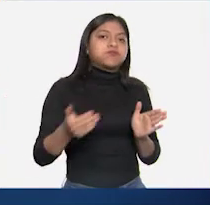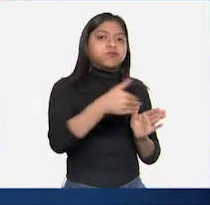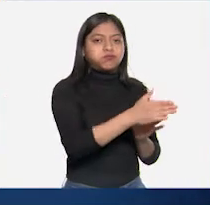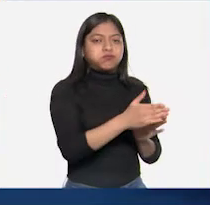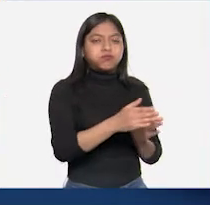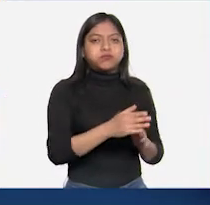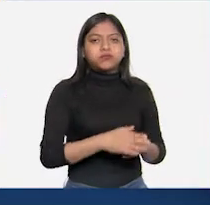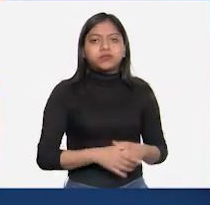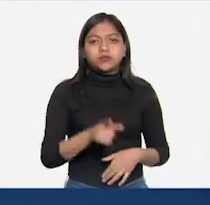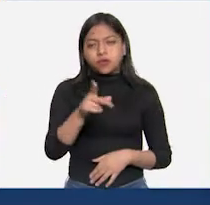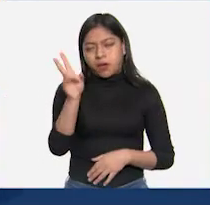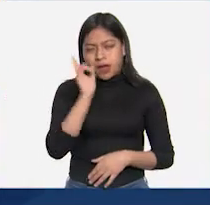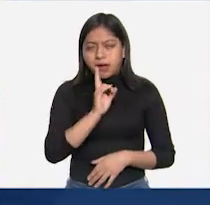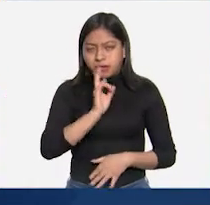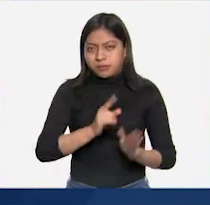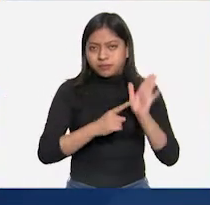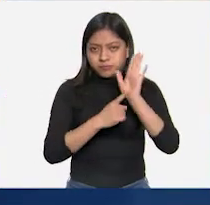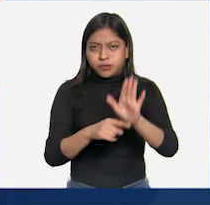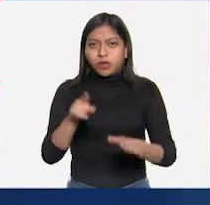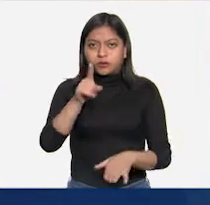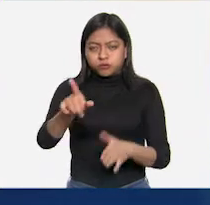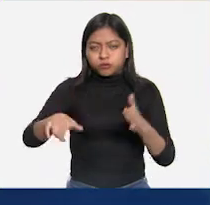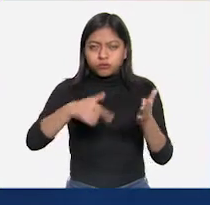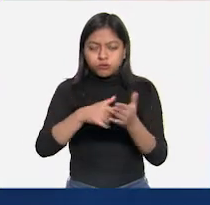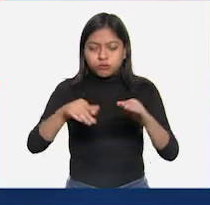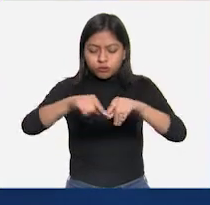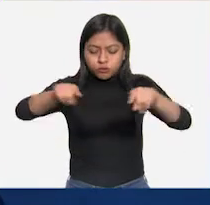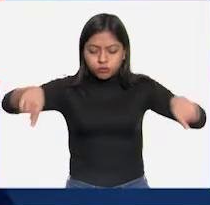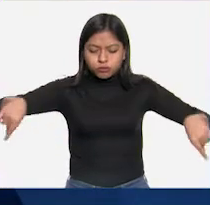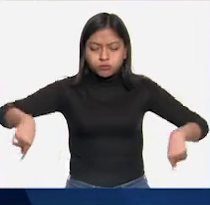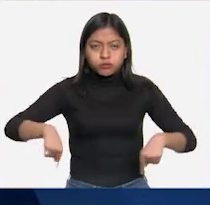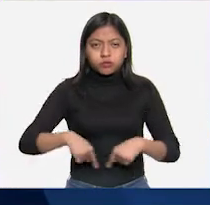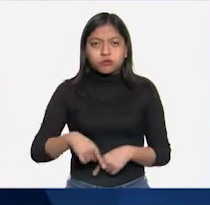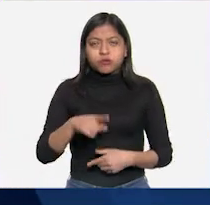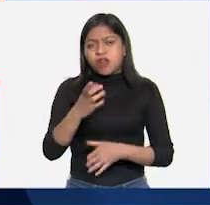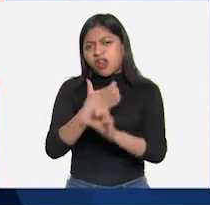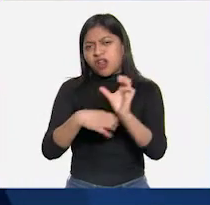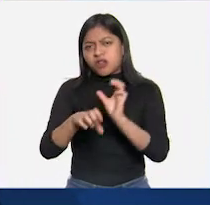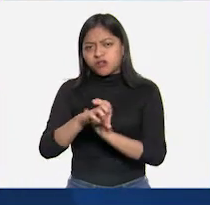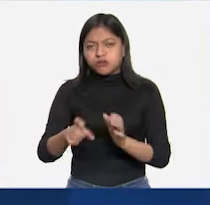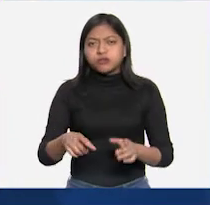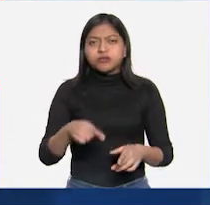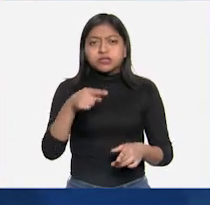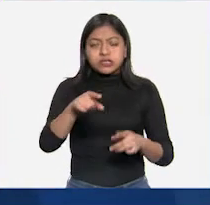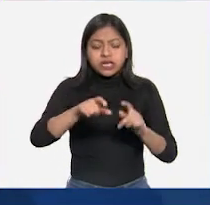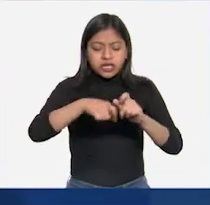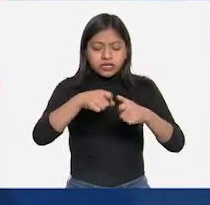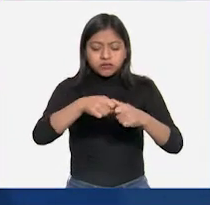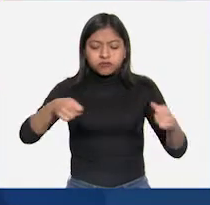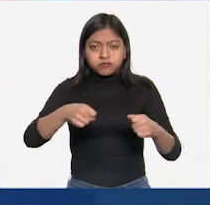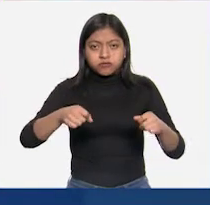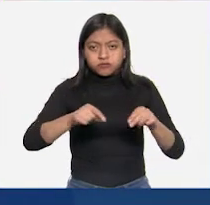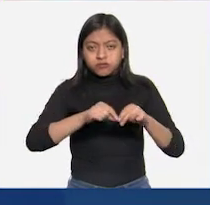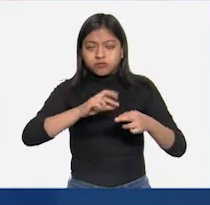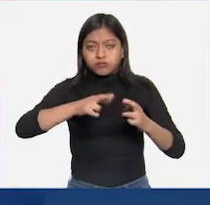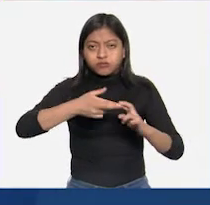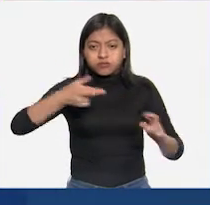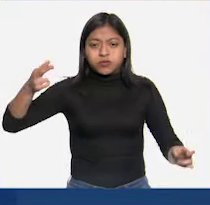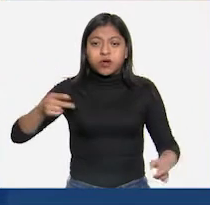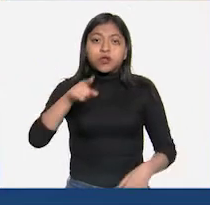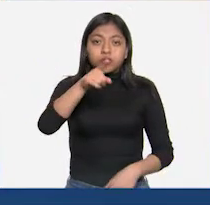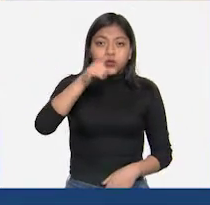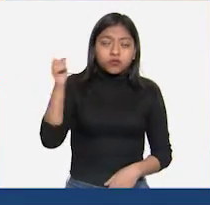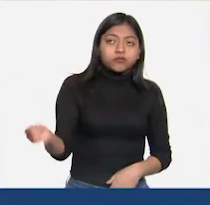Haz la prueba. En un espacio abierto, amarra a un objeto, a una cuerda y hazla girar.